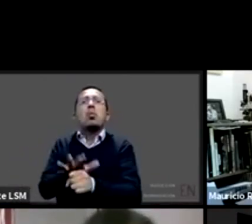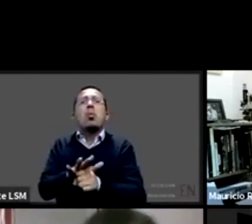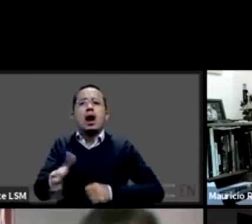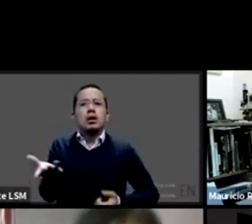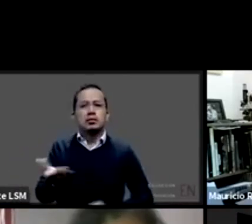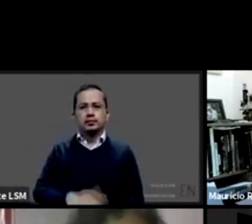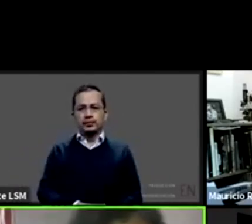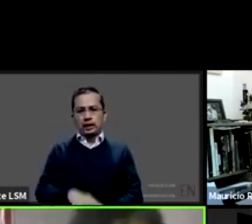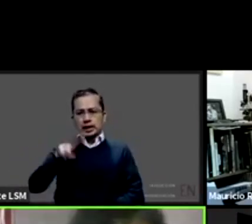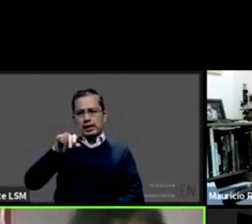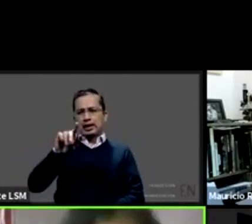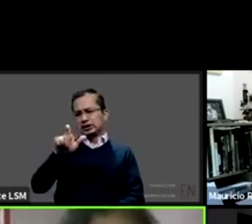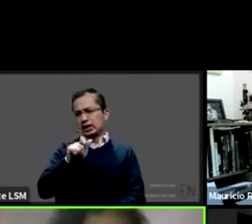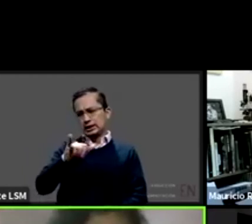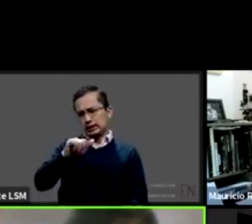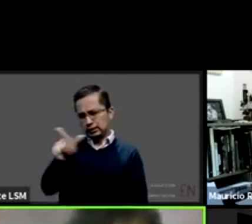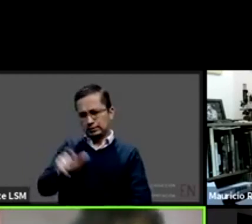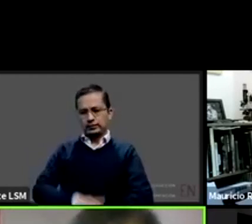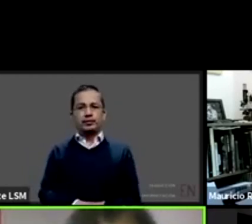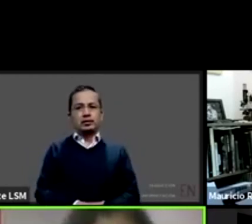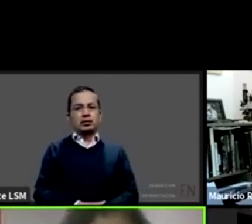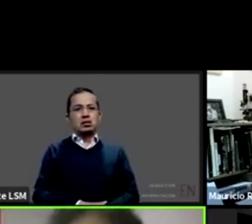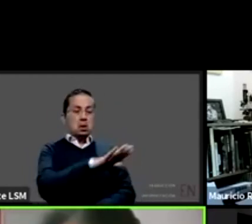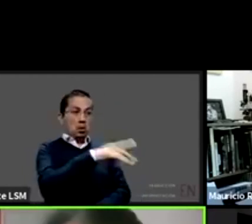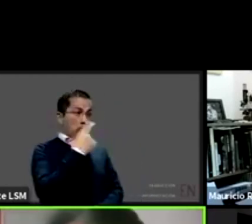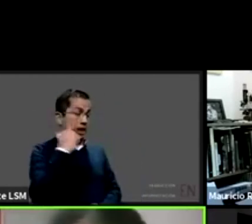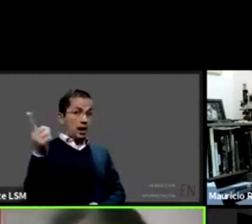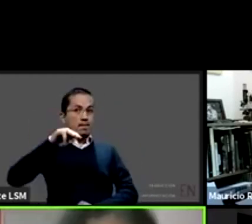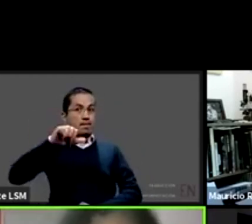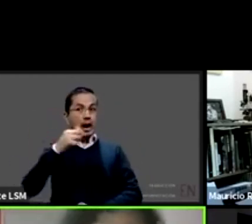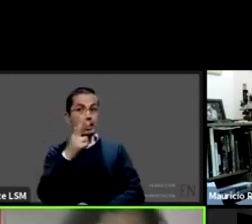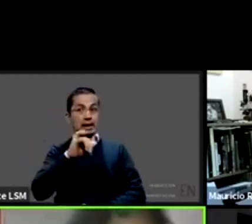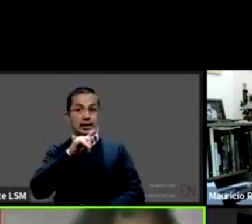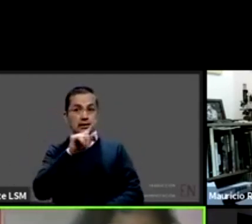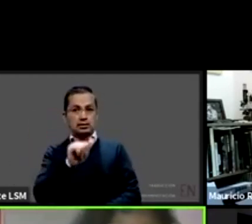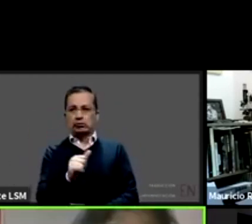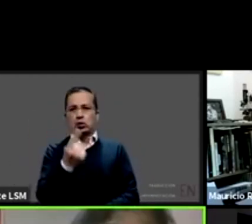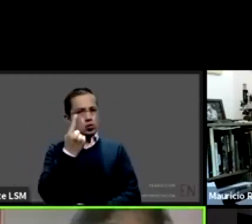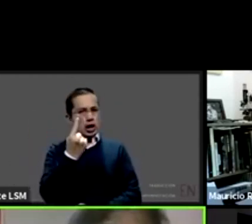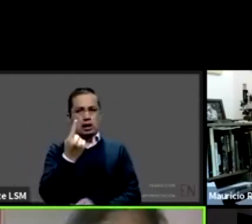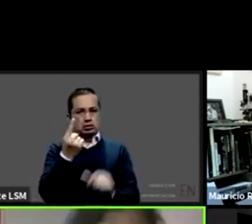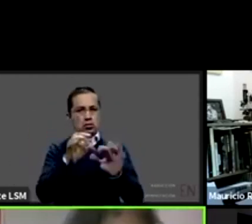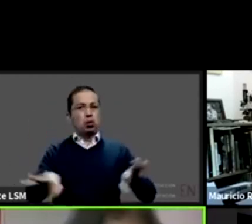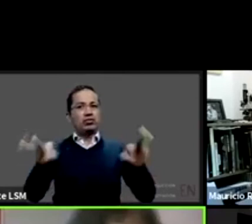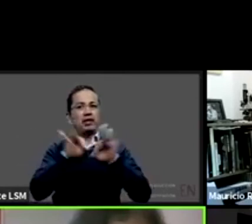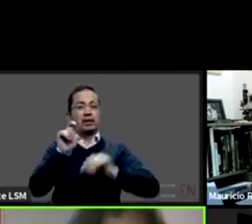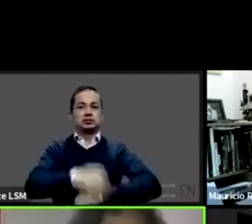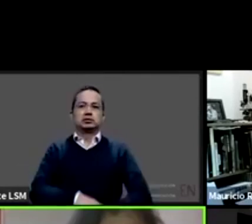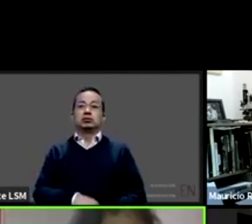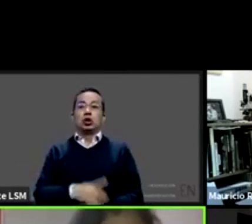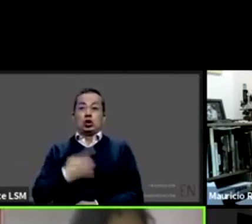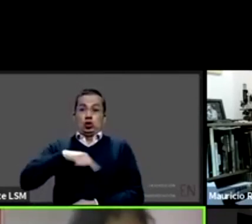Nachelle bueno Margarita ya mencionaba una que es muy importante estas son recomendaciones por lo tanto no son obligatorias